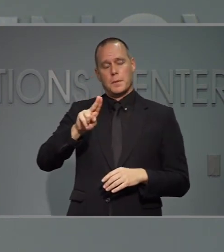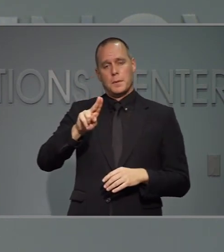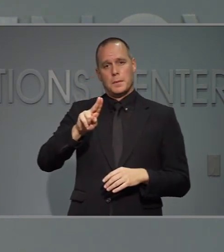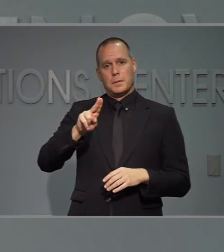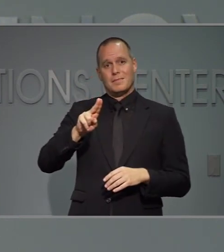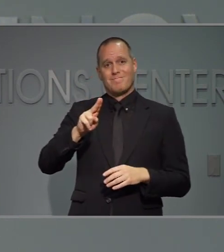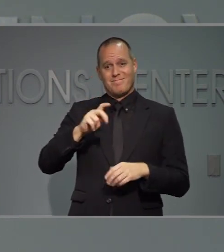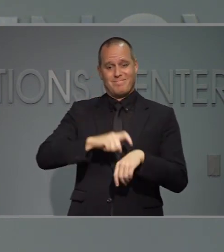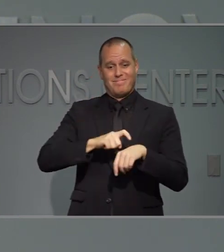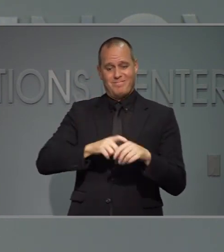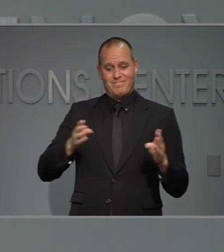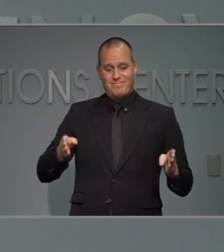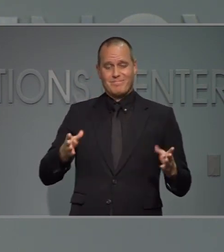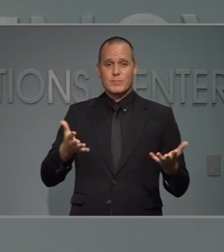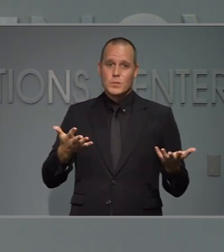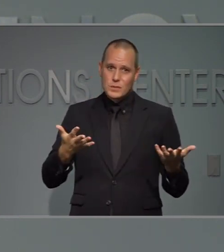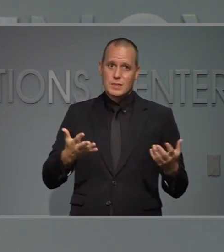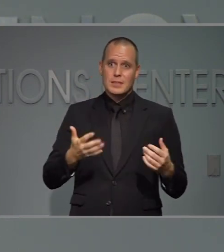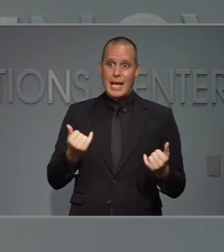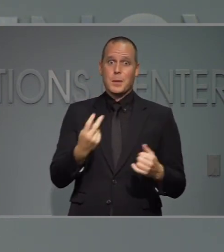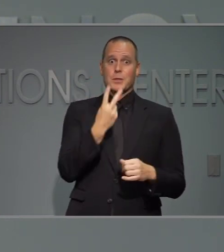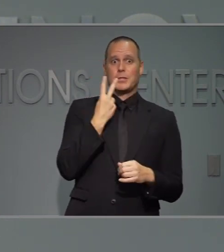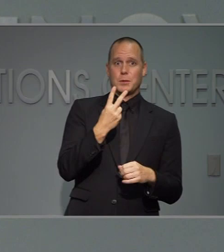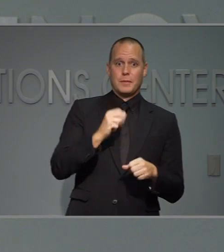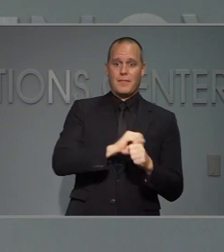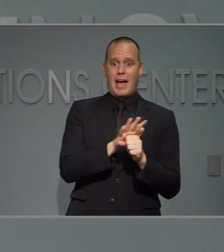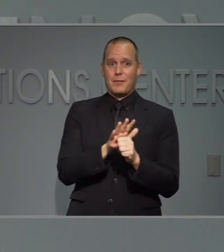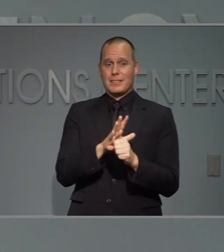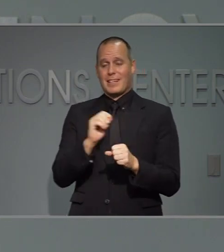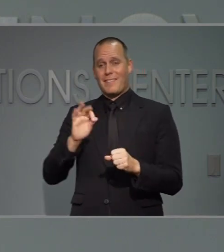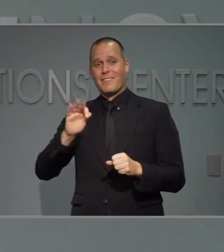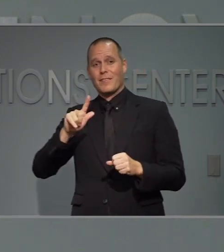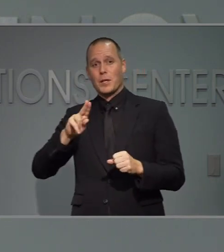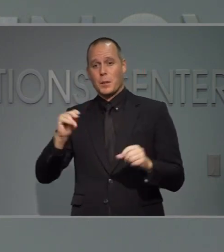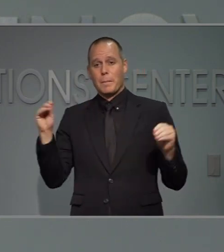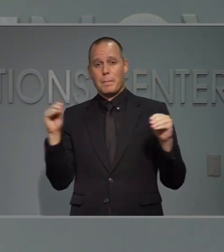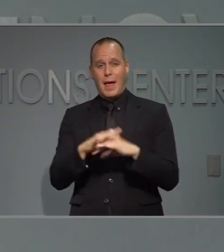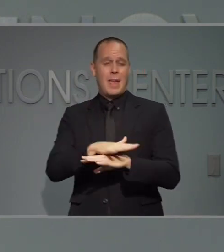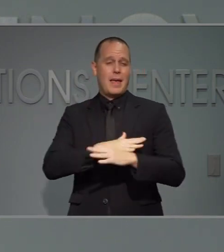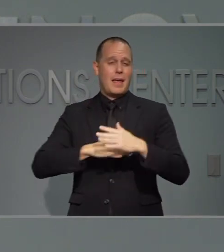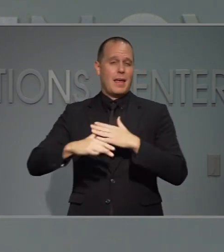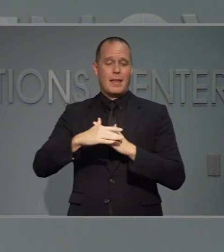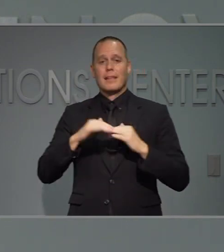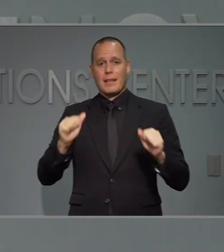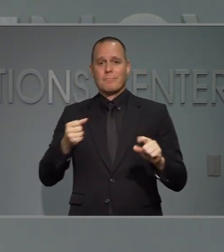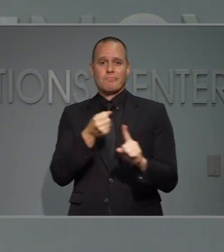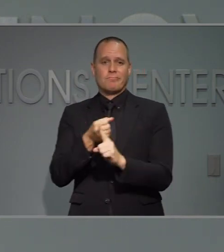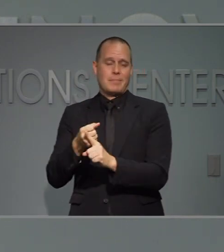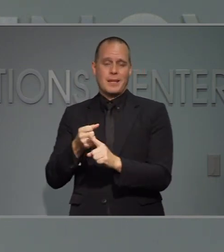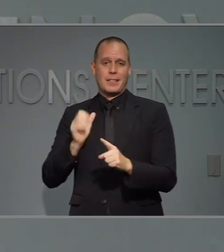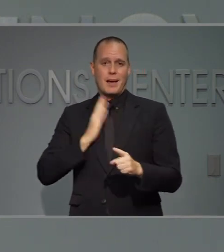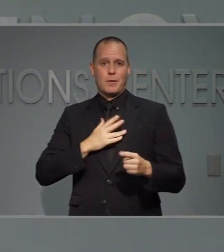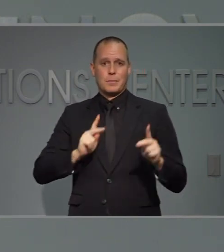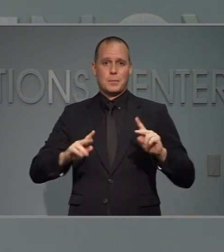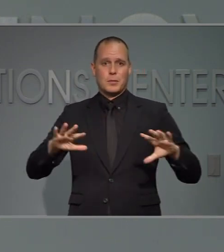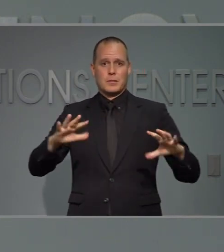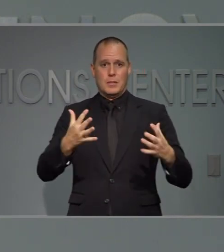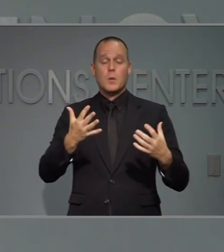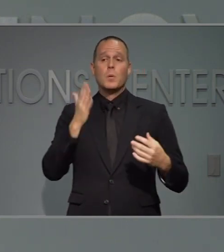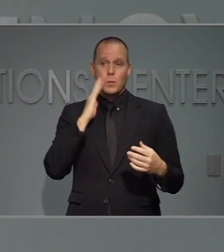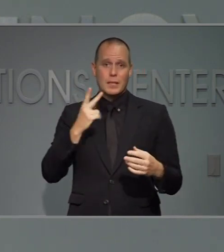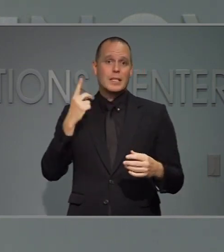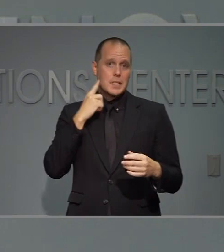de flu de la influenza y hay otras enfermedades virales que pudieran tener afectar a la población en general así que vamos a